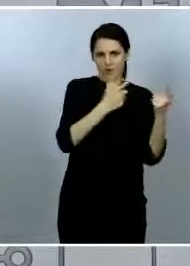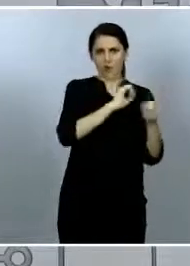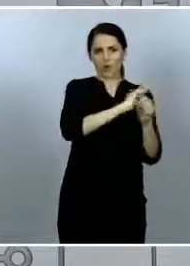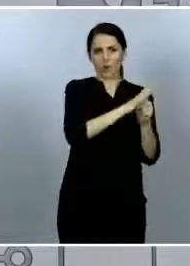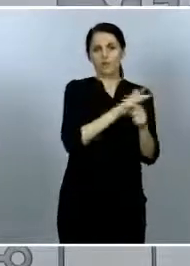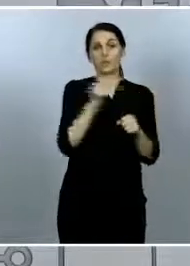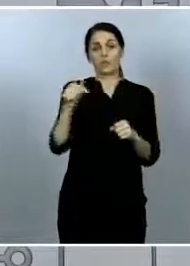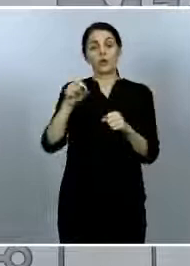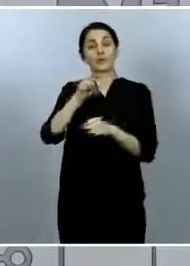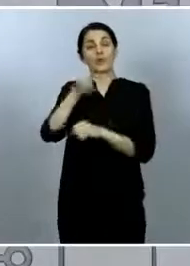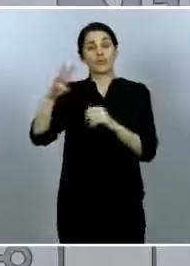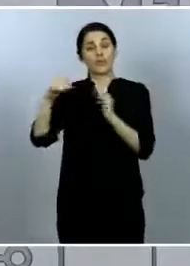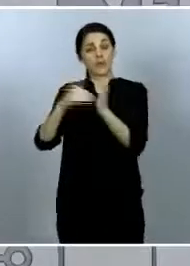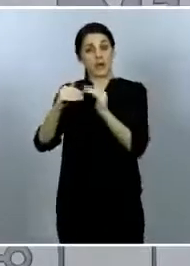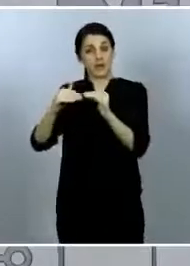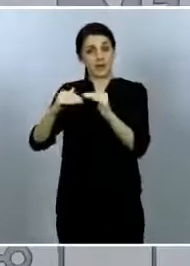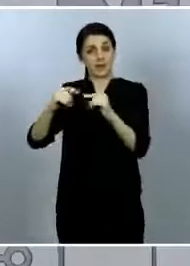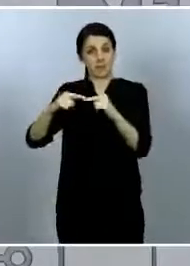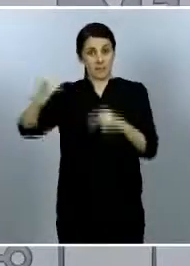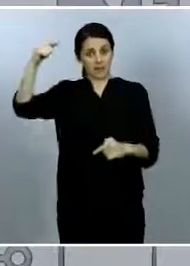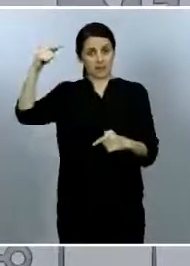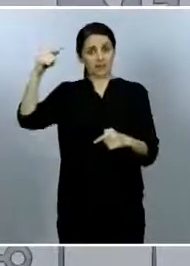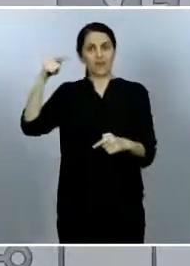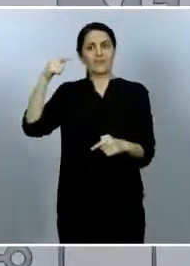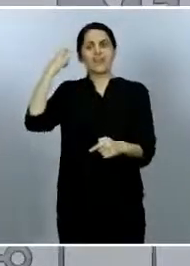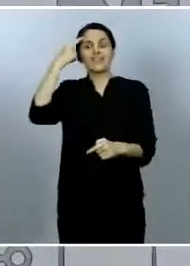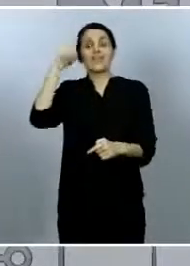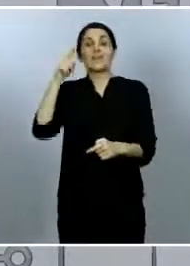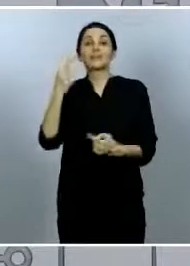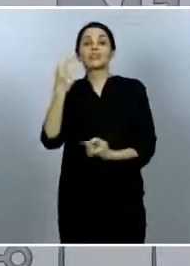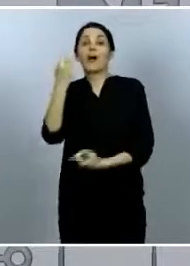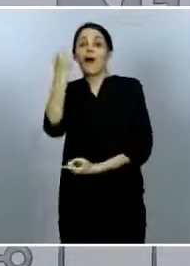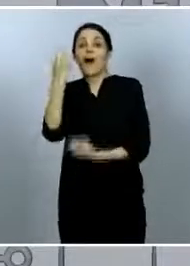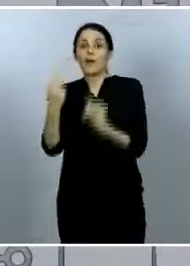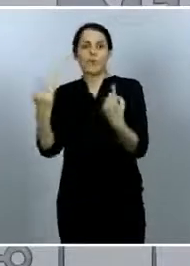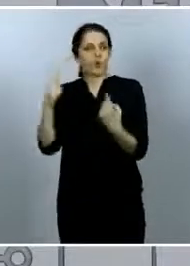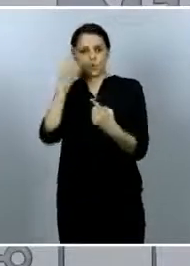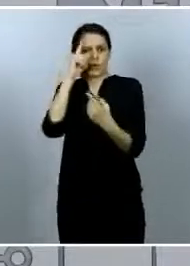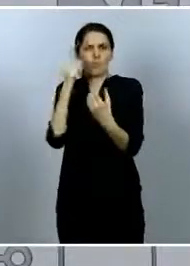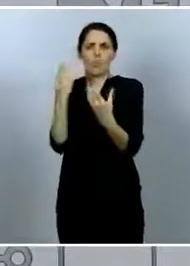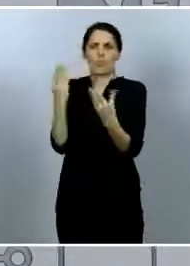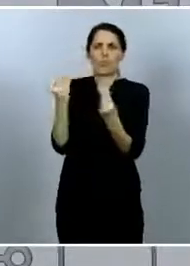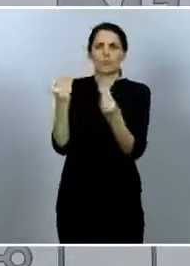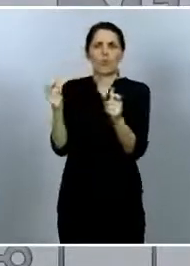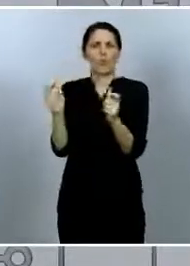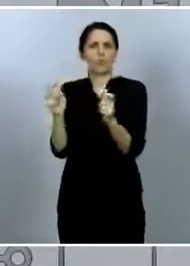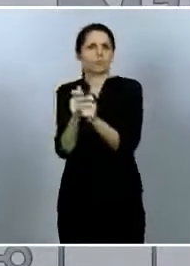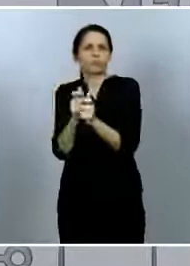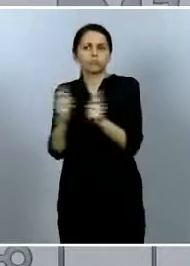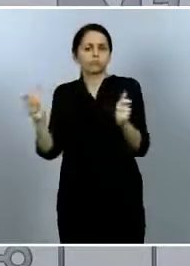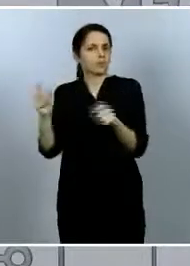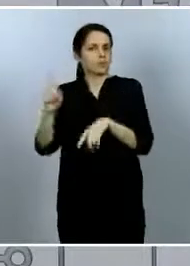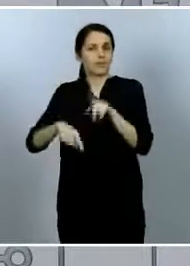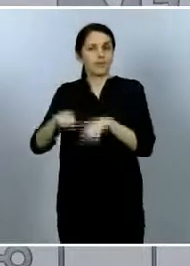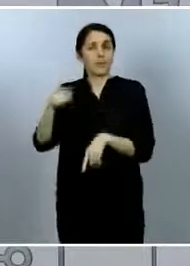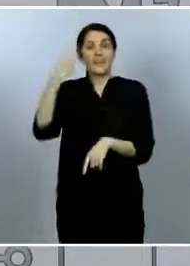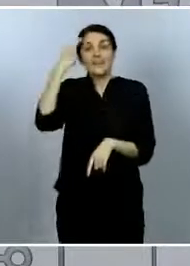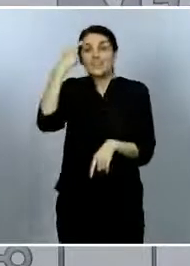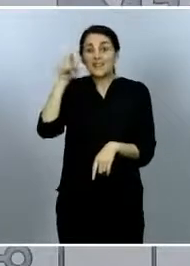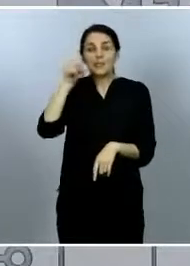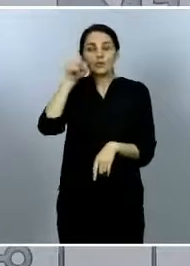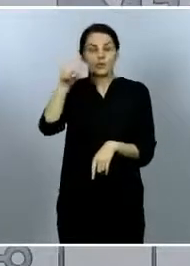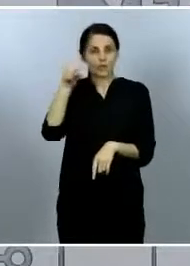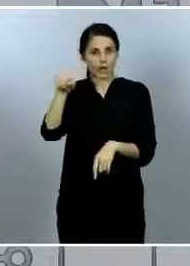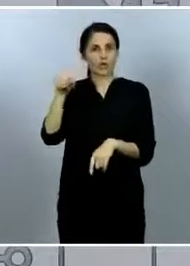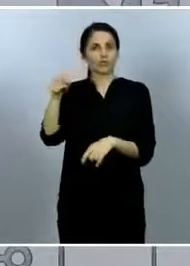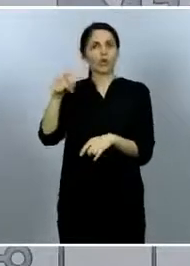habrá algunos no sabemos cuántos no sabemos si muchos o pocos que han fallecido por otras causas sin estar infectados por